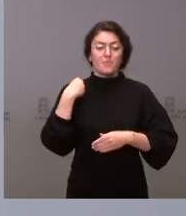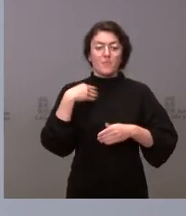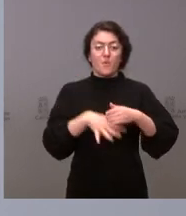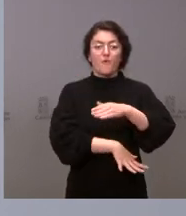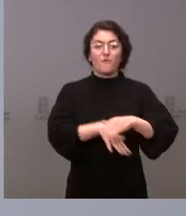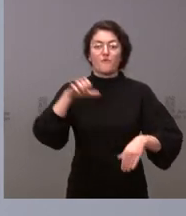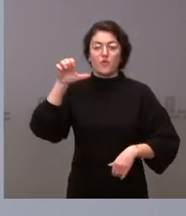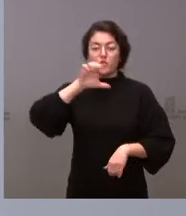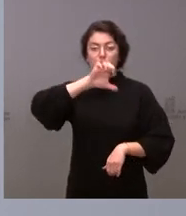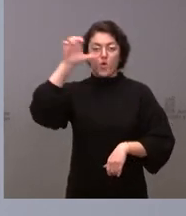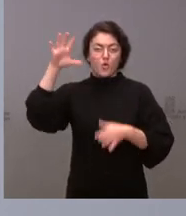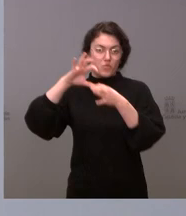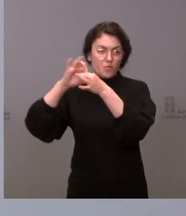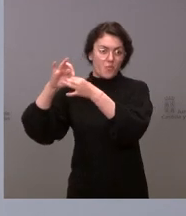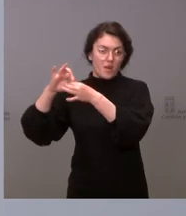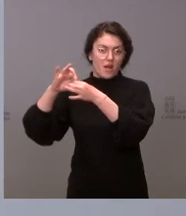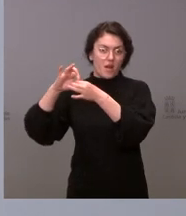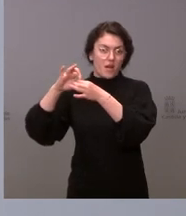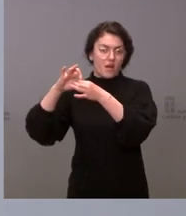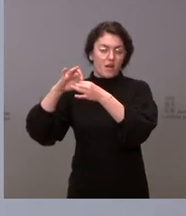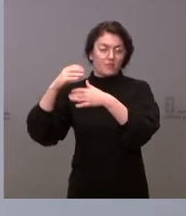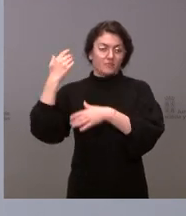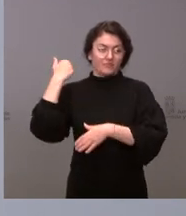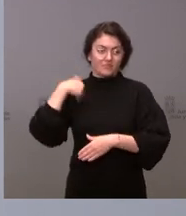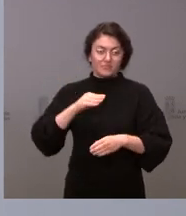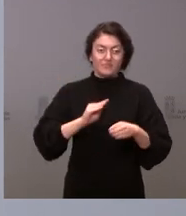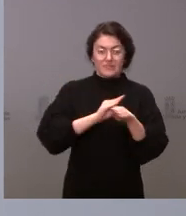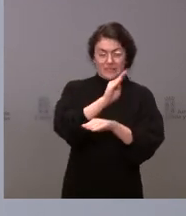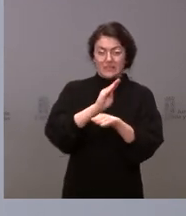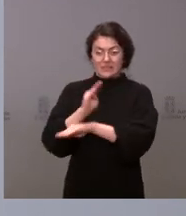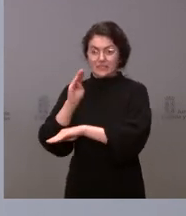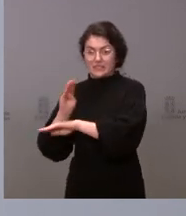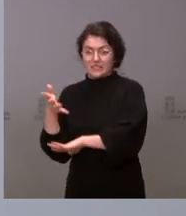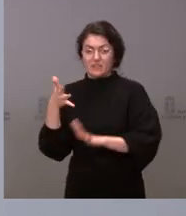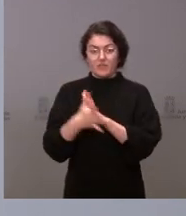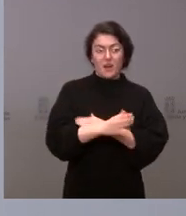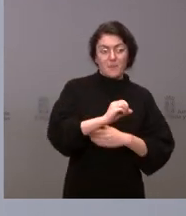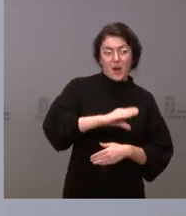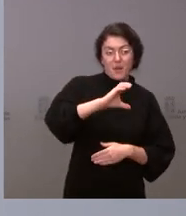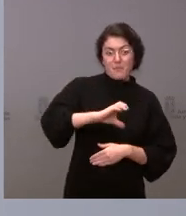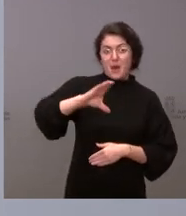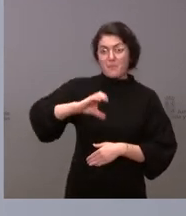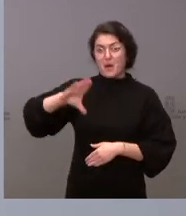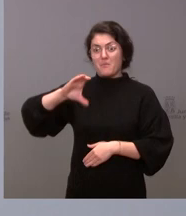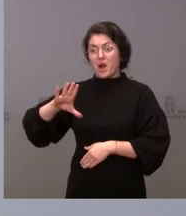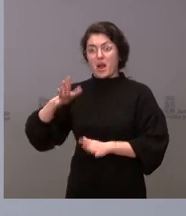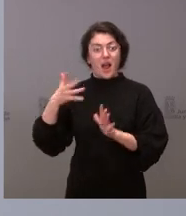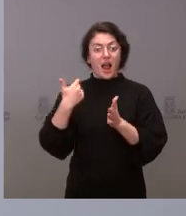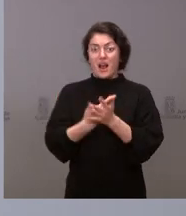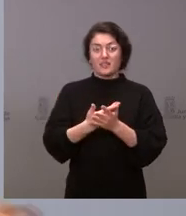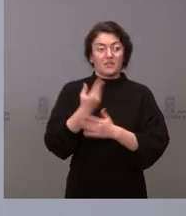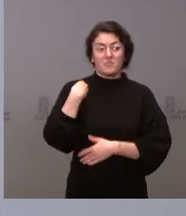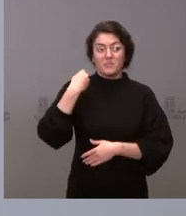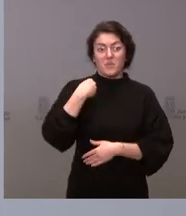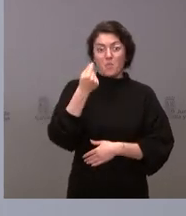generación de la Unión Europea y por tanto si vamos incrementando esas cifras nos acercaremos lógicamente a las que figuraban en el proyecto de presupuestos porque al final